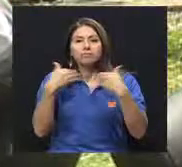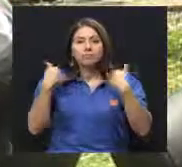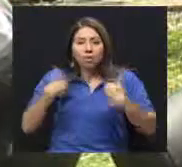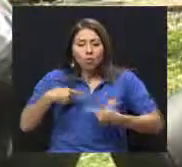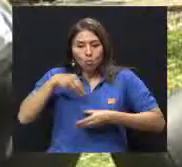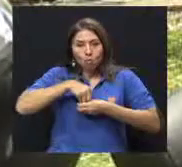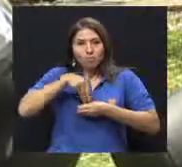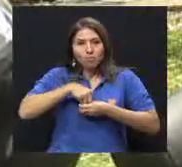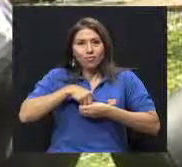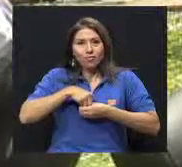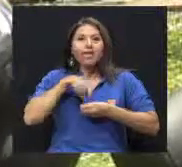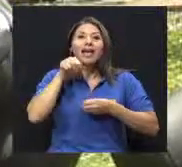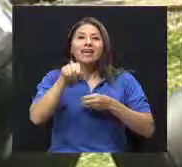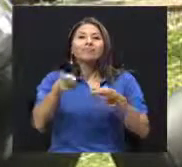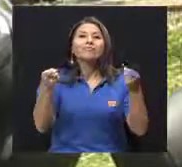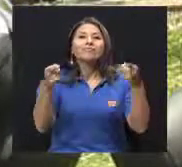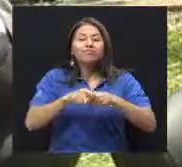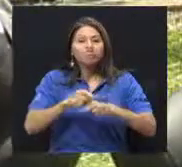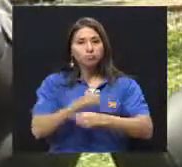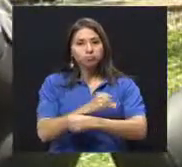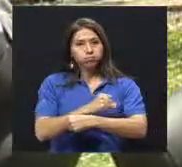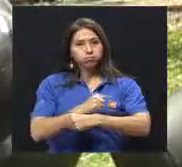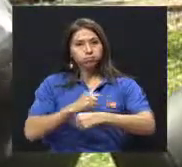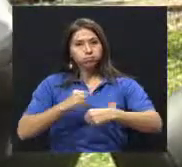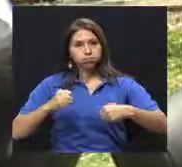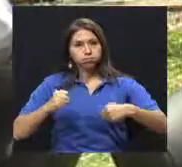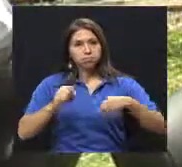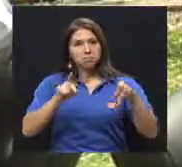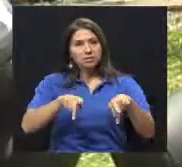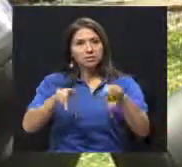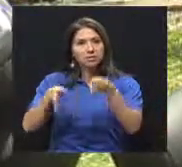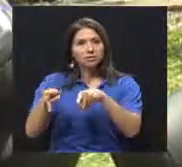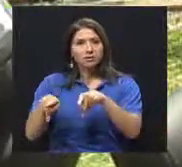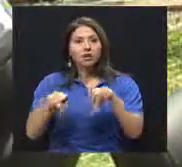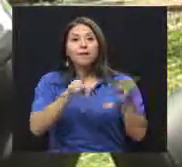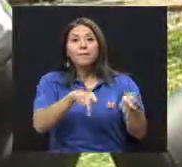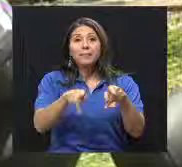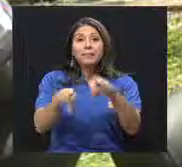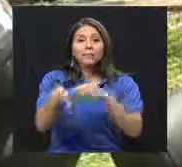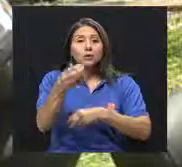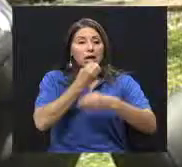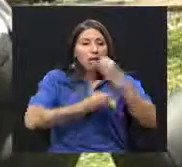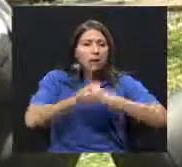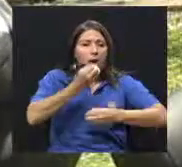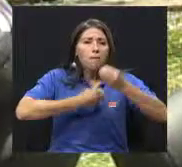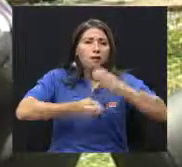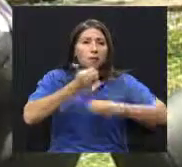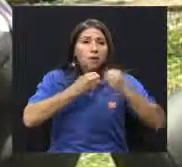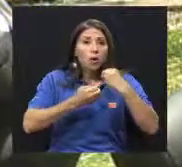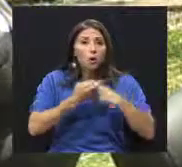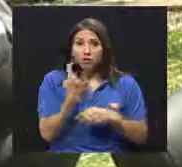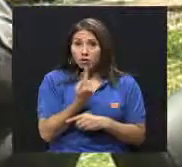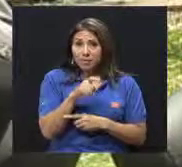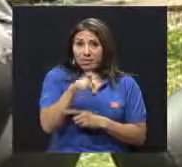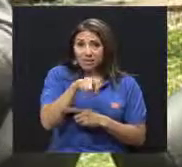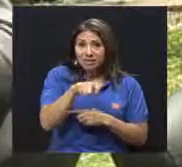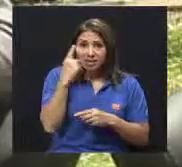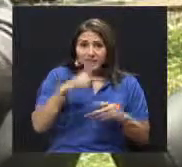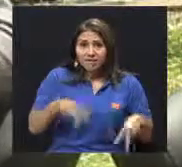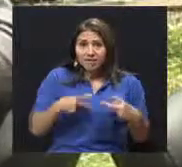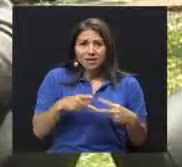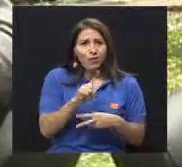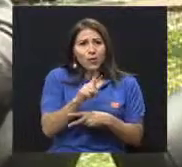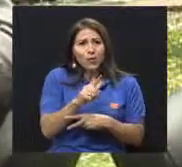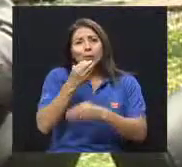sobrepeso que tenemos. Es el comer más de lo que necesitamos para vivir y va a poner la misma insulina a los